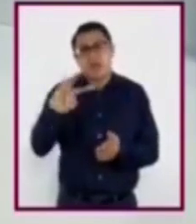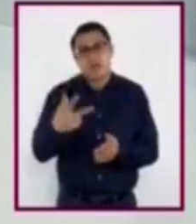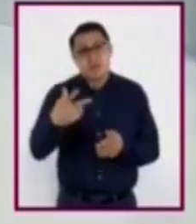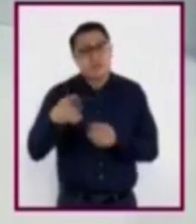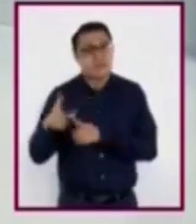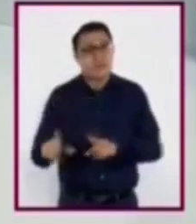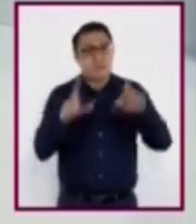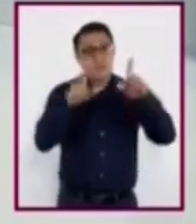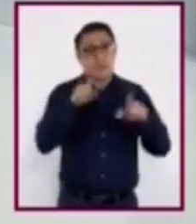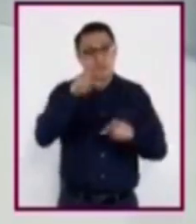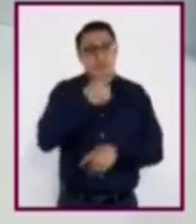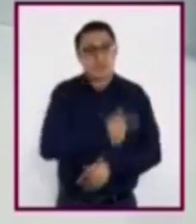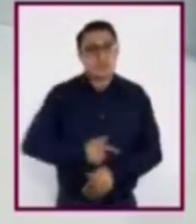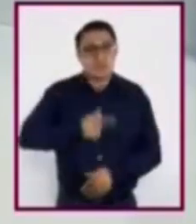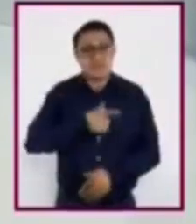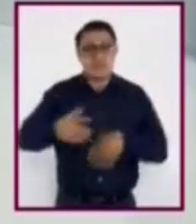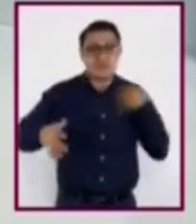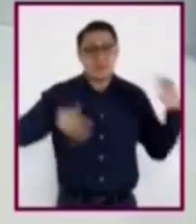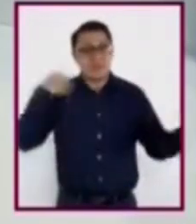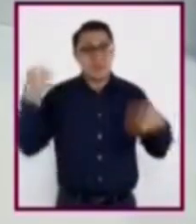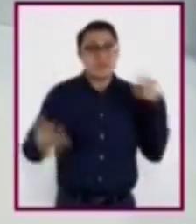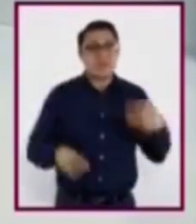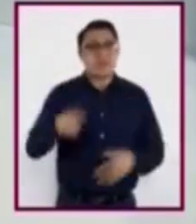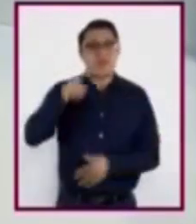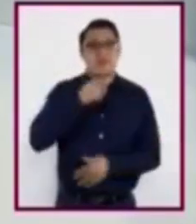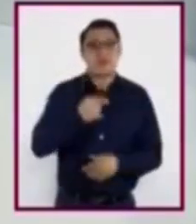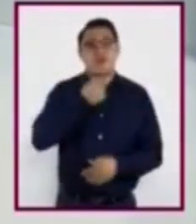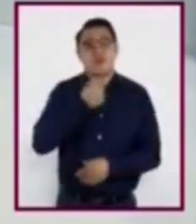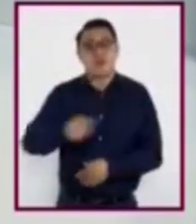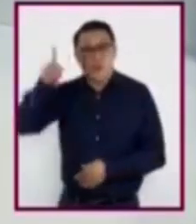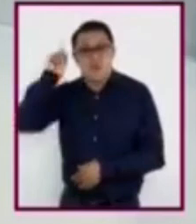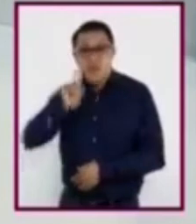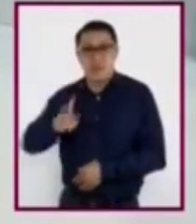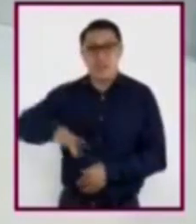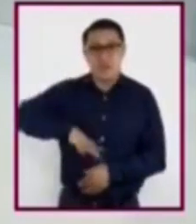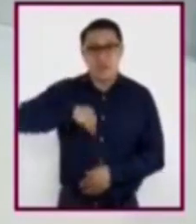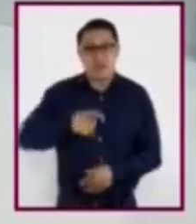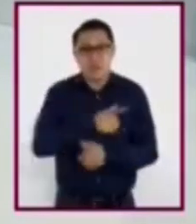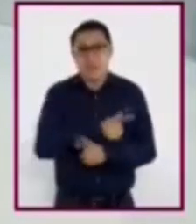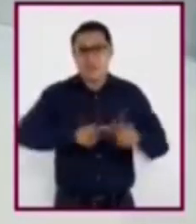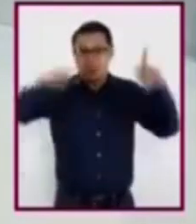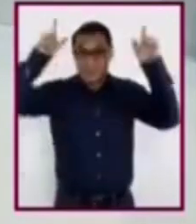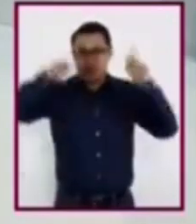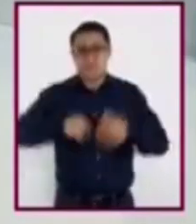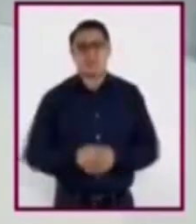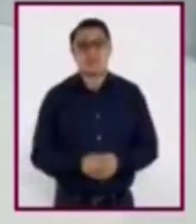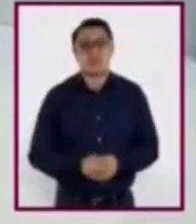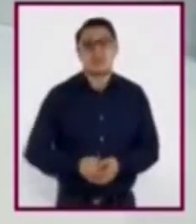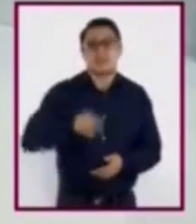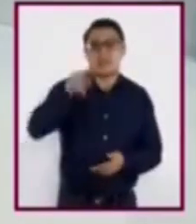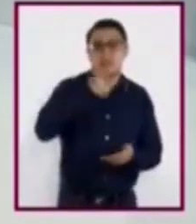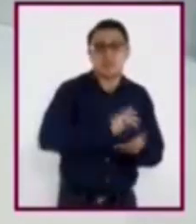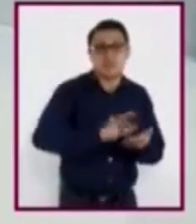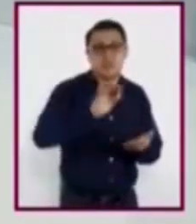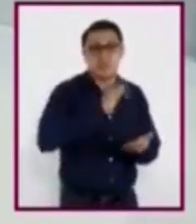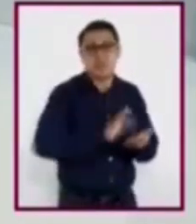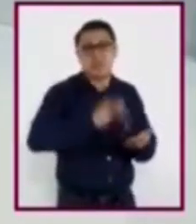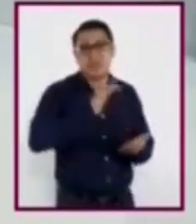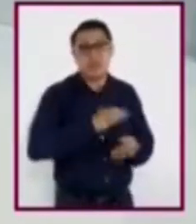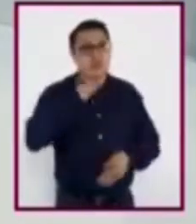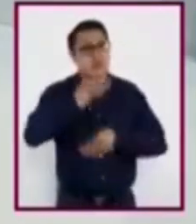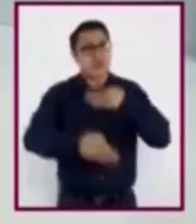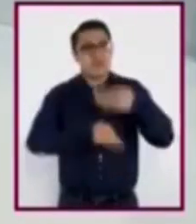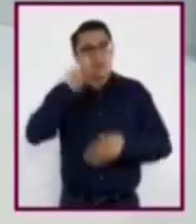con las aventuras de una niña que lucha por su libertad. Cuando la lean, tomen nota sobre todo lo